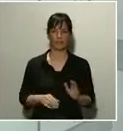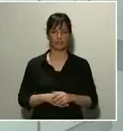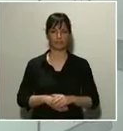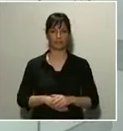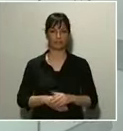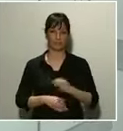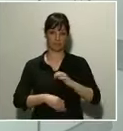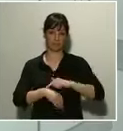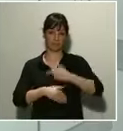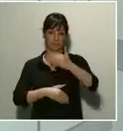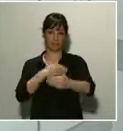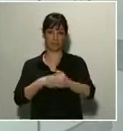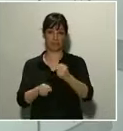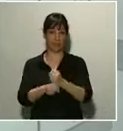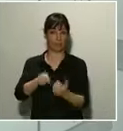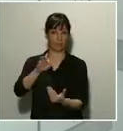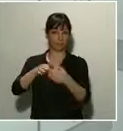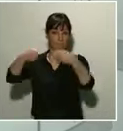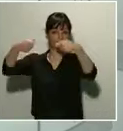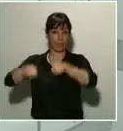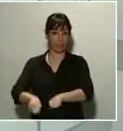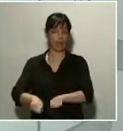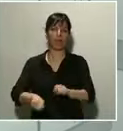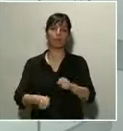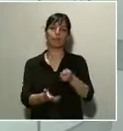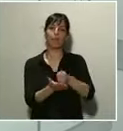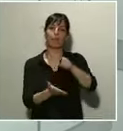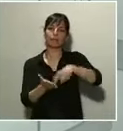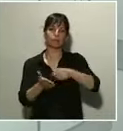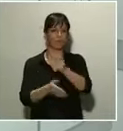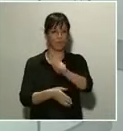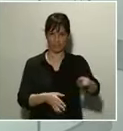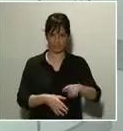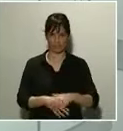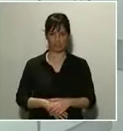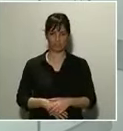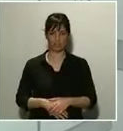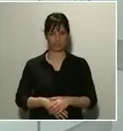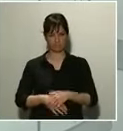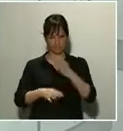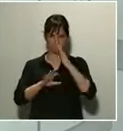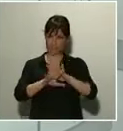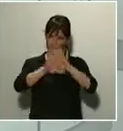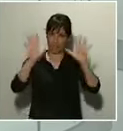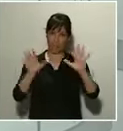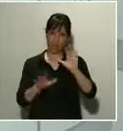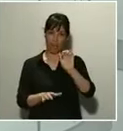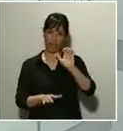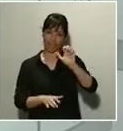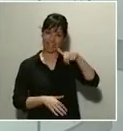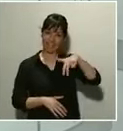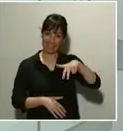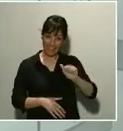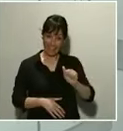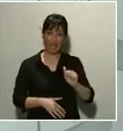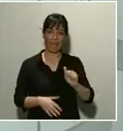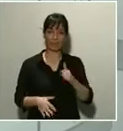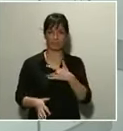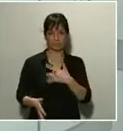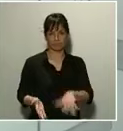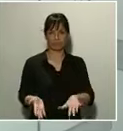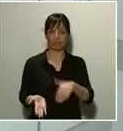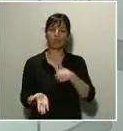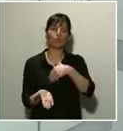inactividad. Dicho más claro, AENA exonará, no cobrará los